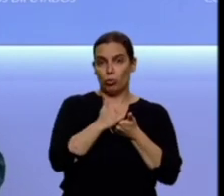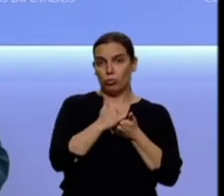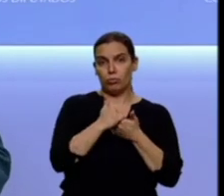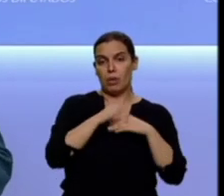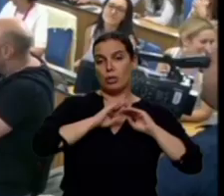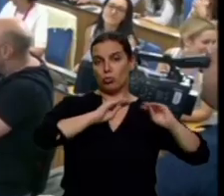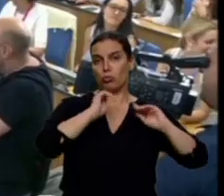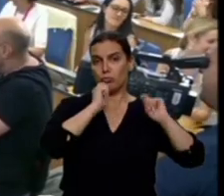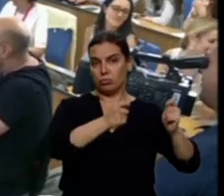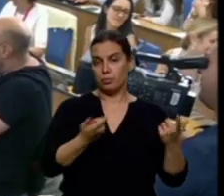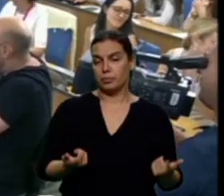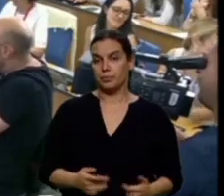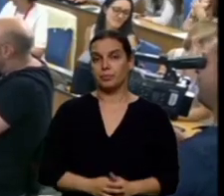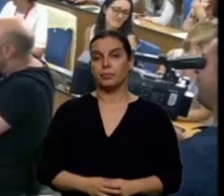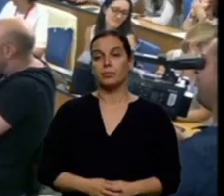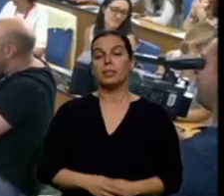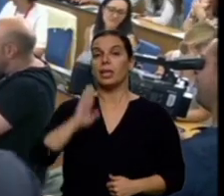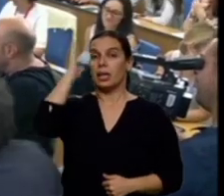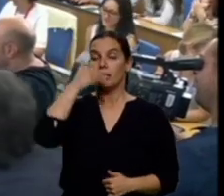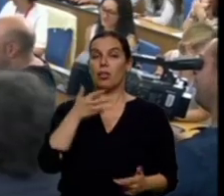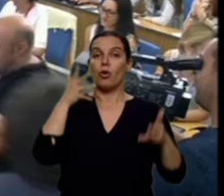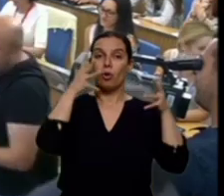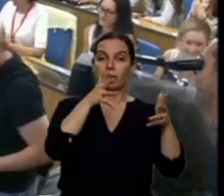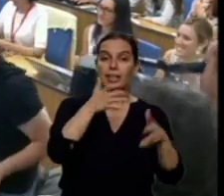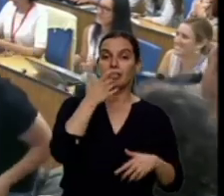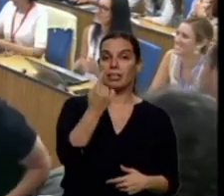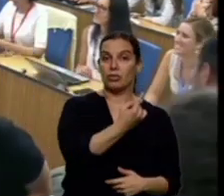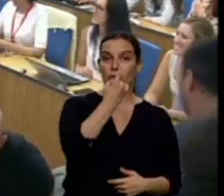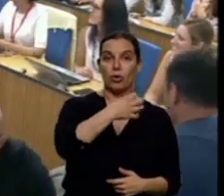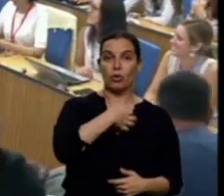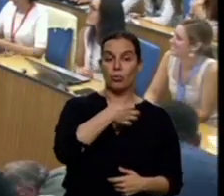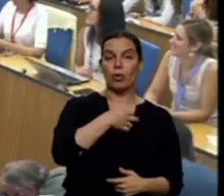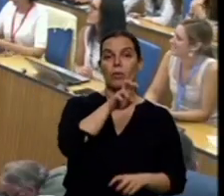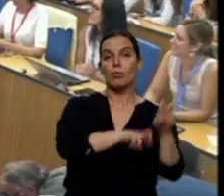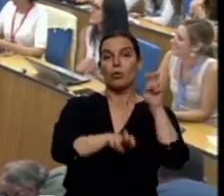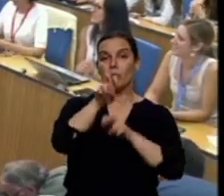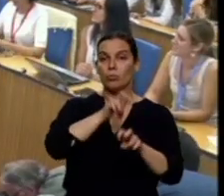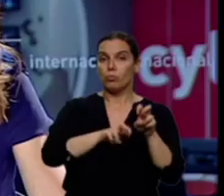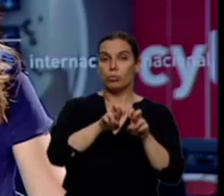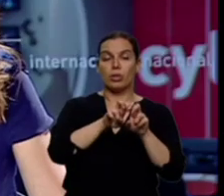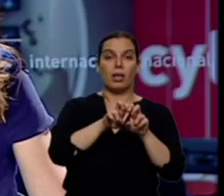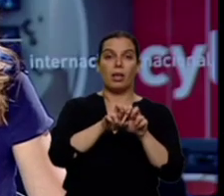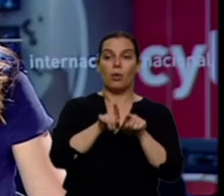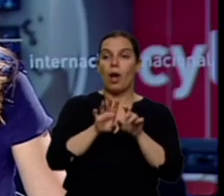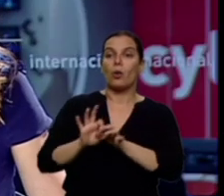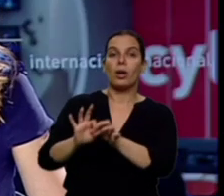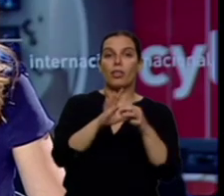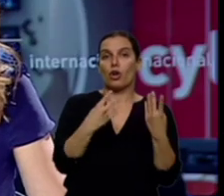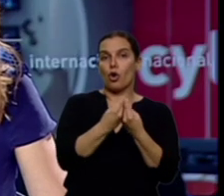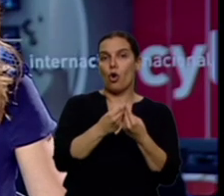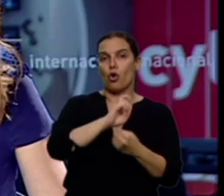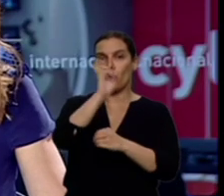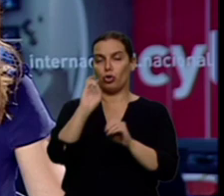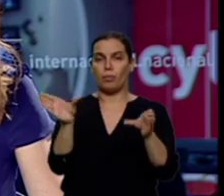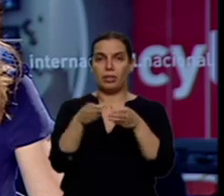sugiere a Sánchez que si no consigue apoyos en solitario busque formar coaliciones con sus socios. Y hoy la Asamblea de